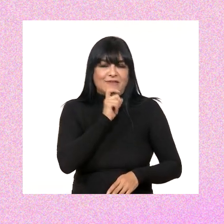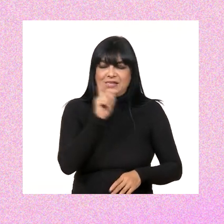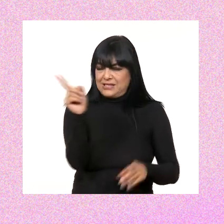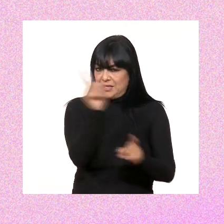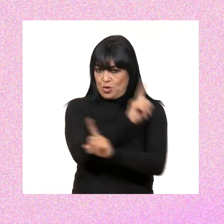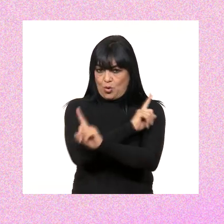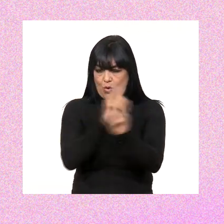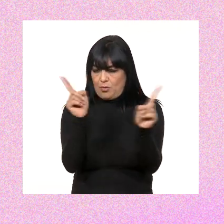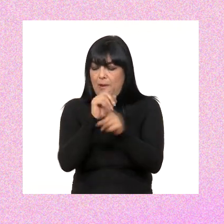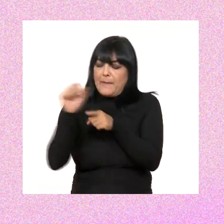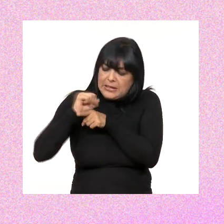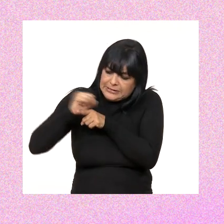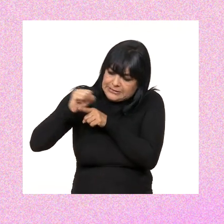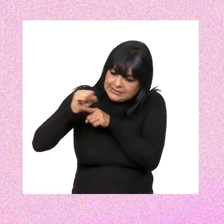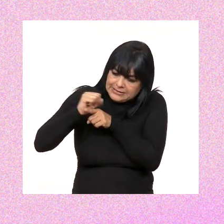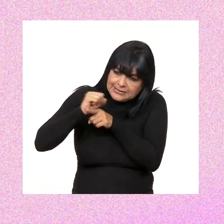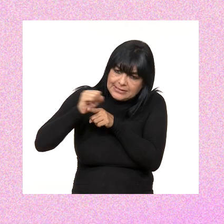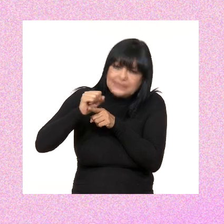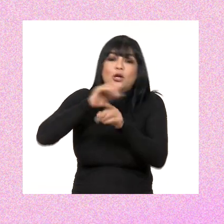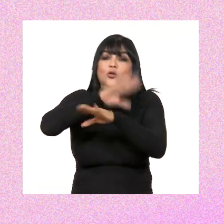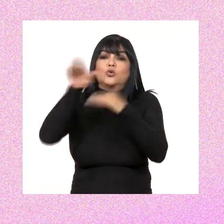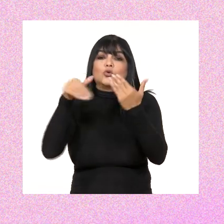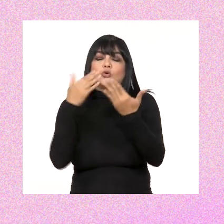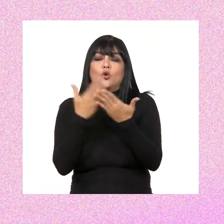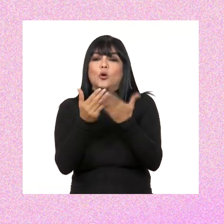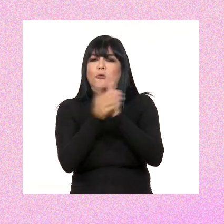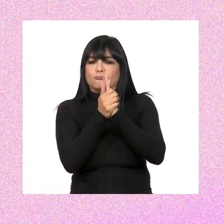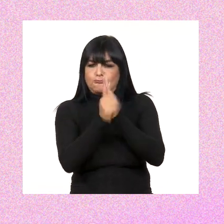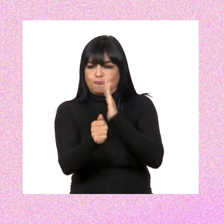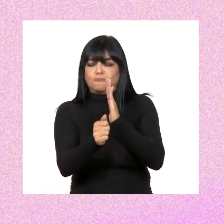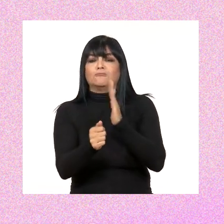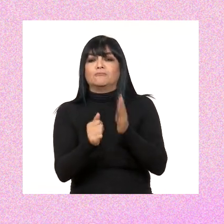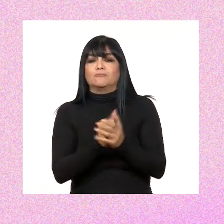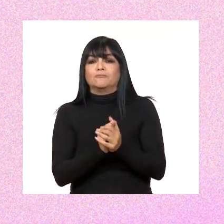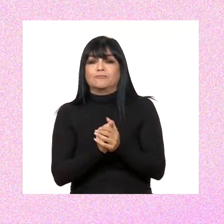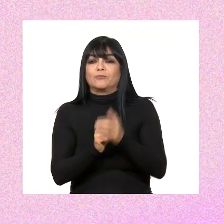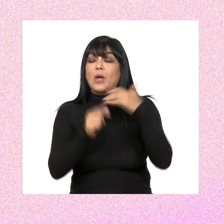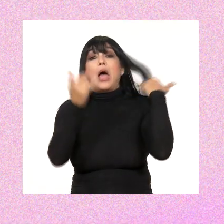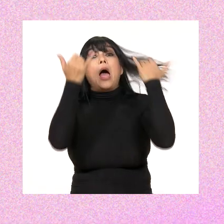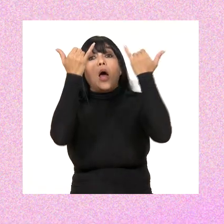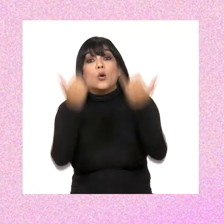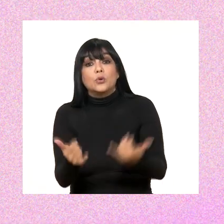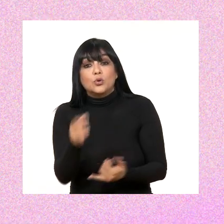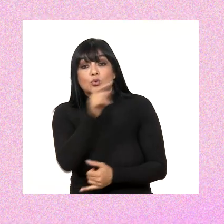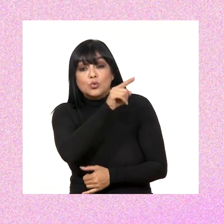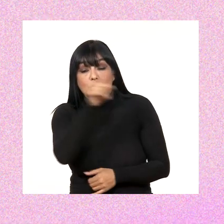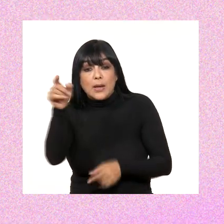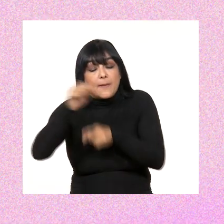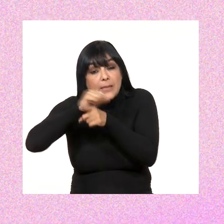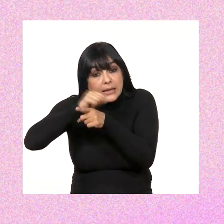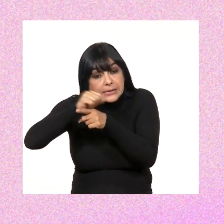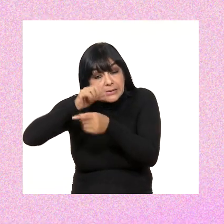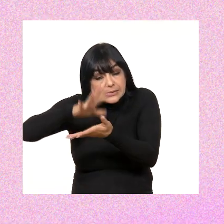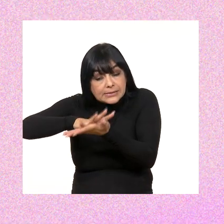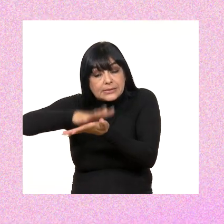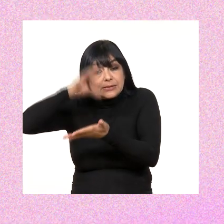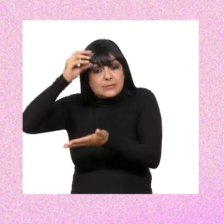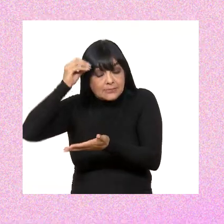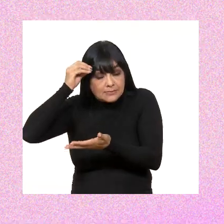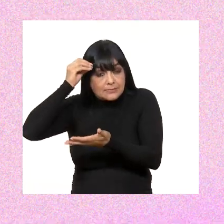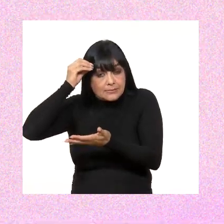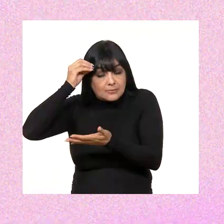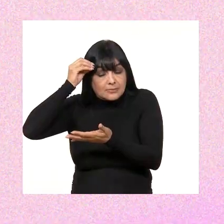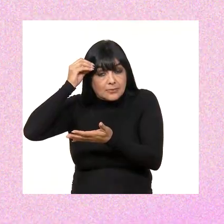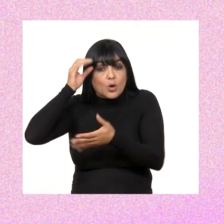complicadas. Con un poco de práctica, todos podemos dominar estas operaciones. Es el momento de poner en práctica lo que hemos